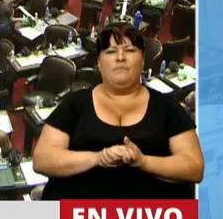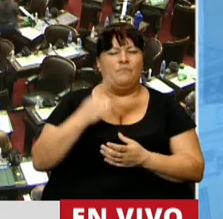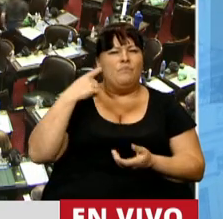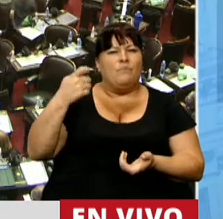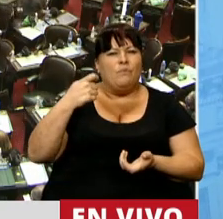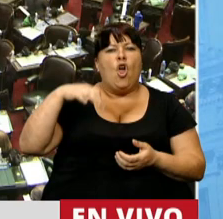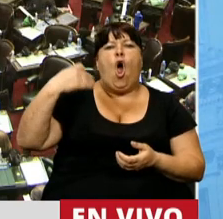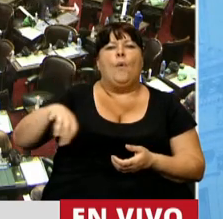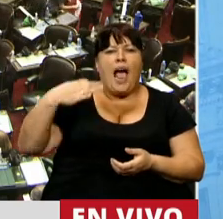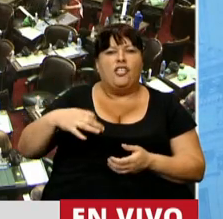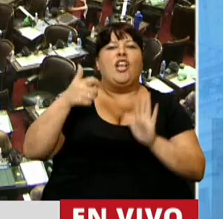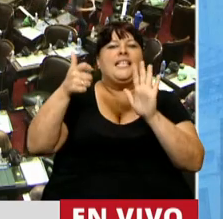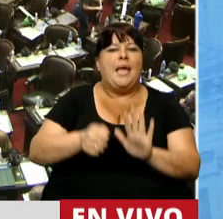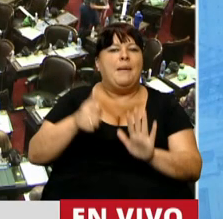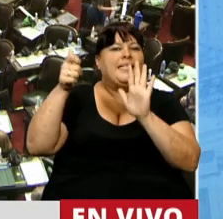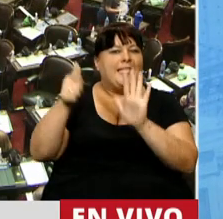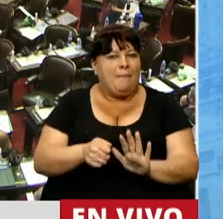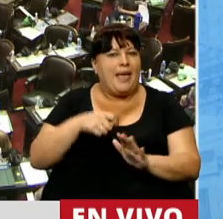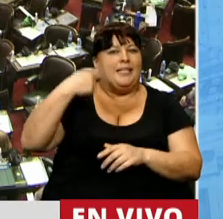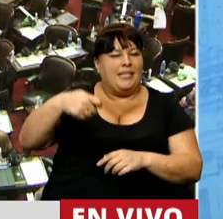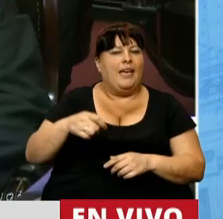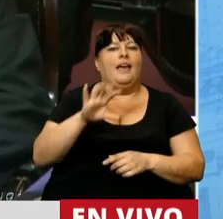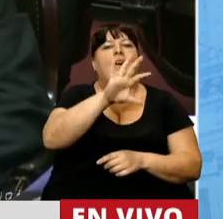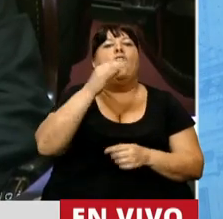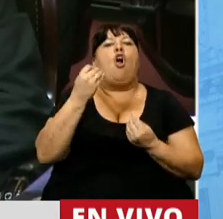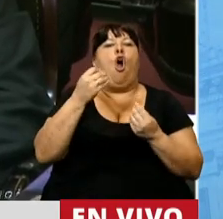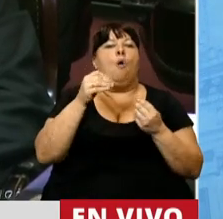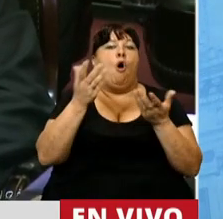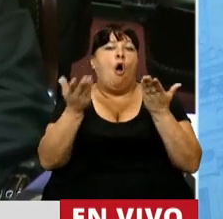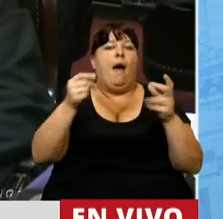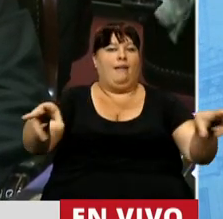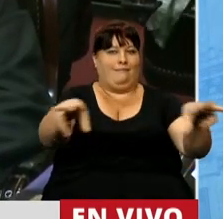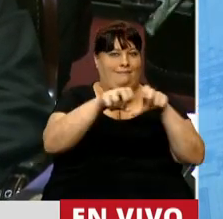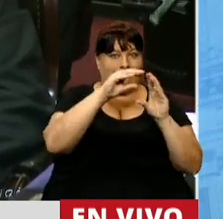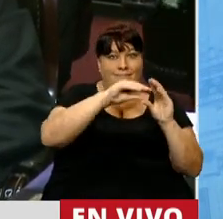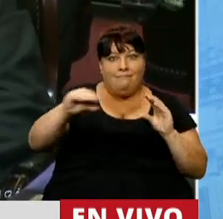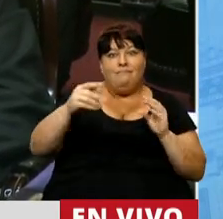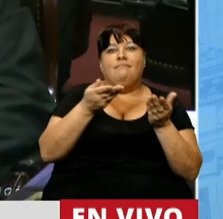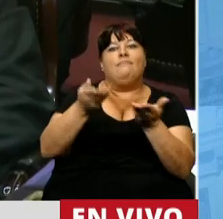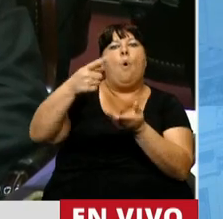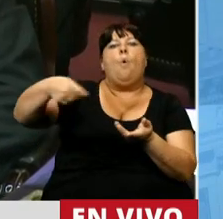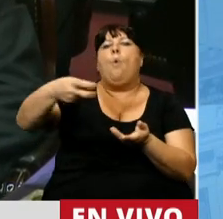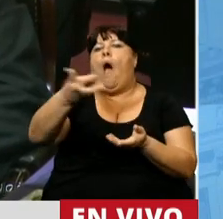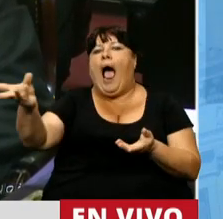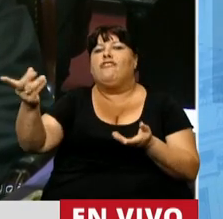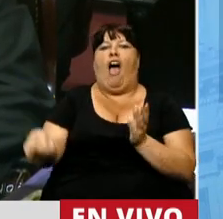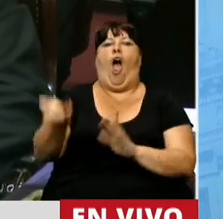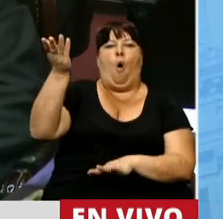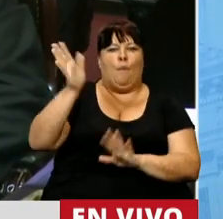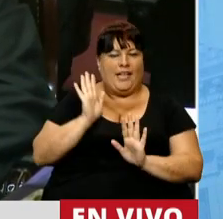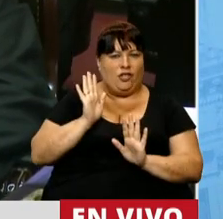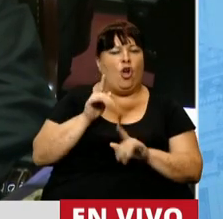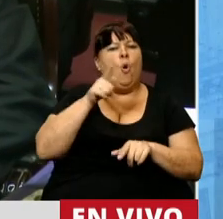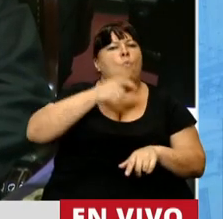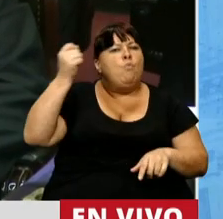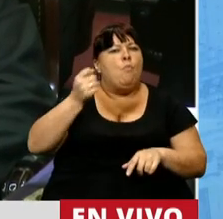previsional obligatorio, cada seis meses se tomaba la recaudación y la cantidad de beneficiarios hicieron aumentos. ¿Cómo fue